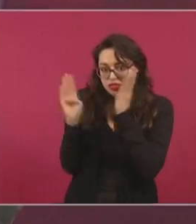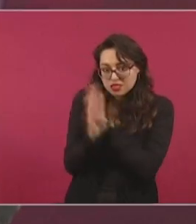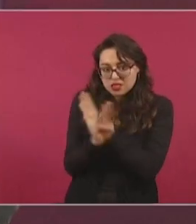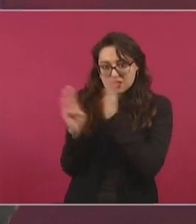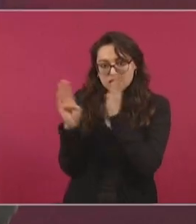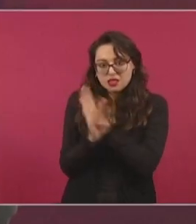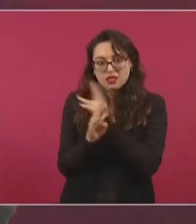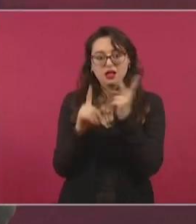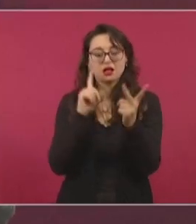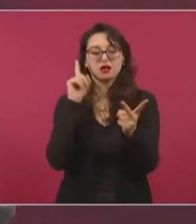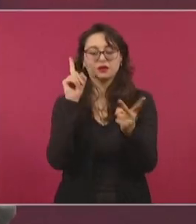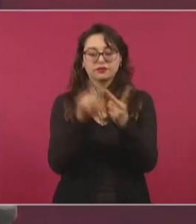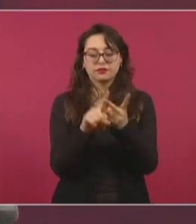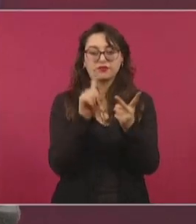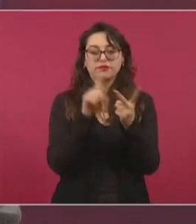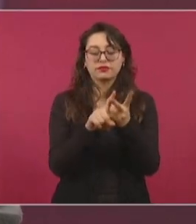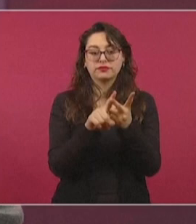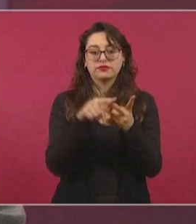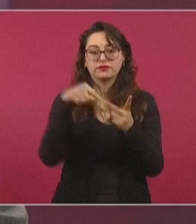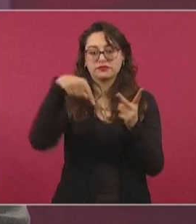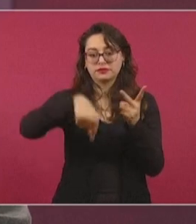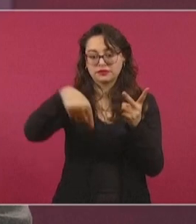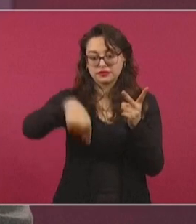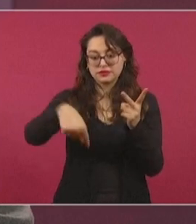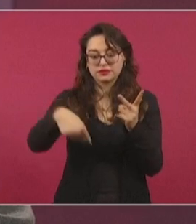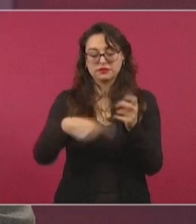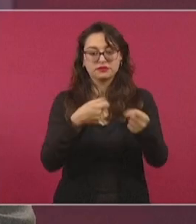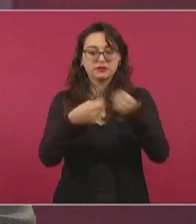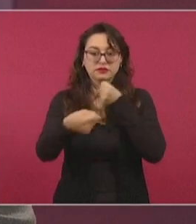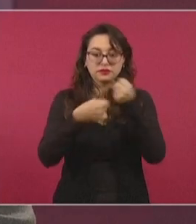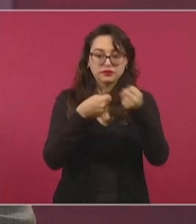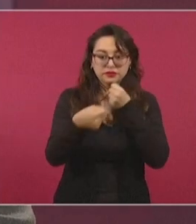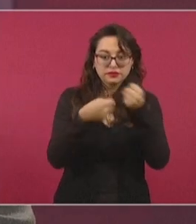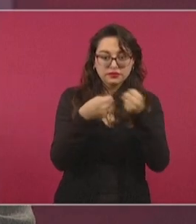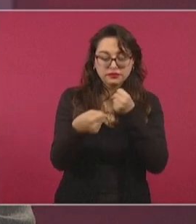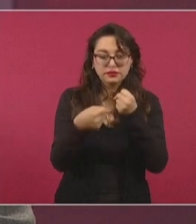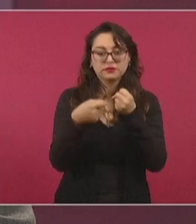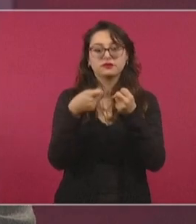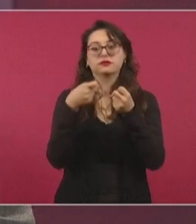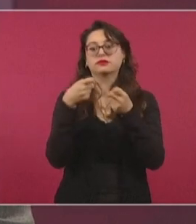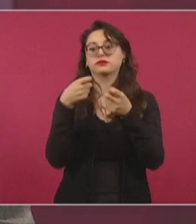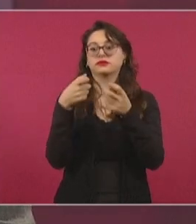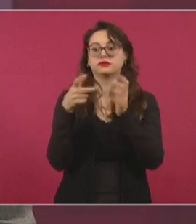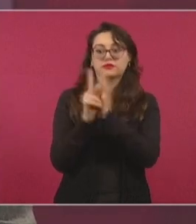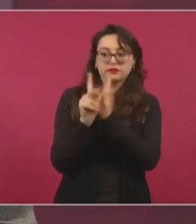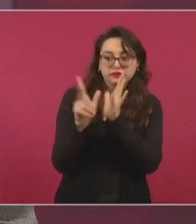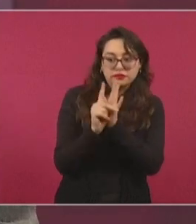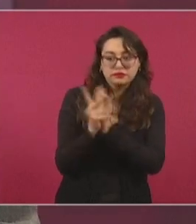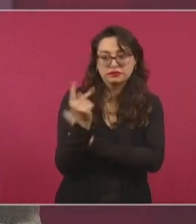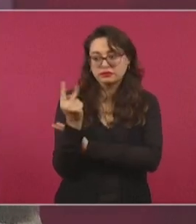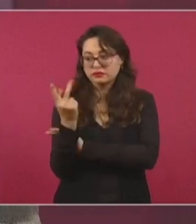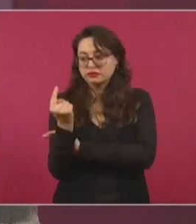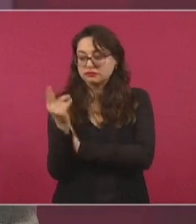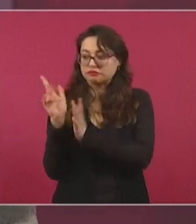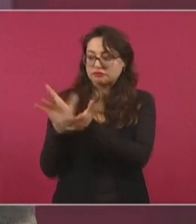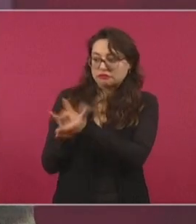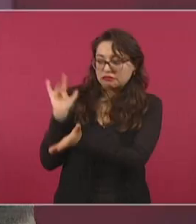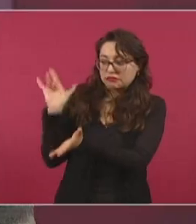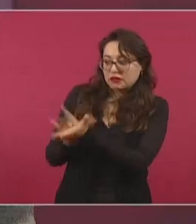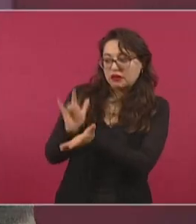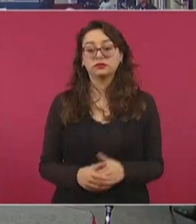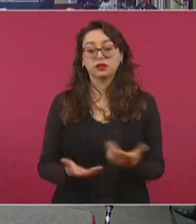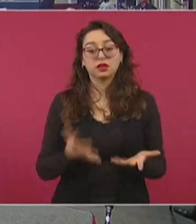Ya había hecho la denuncia el lunes tras una filtración de documentos del Pentágono que señalan supuestas tensiones entre el Ejército y la Marina.